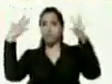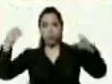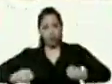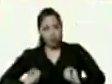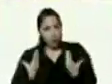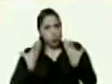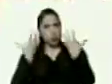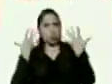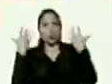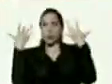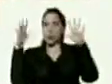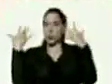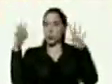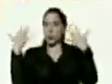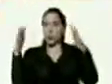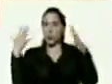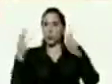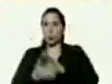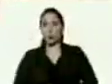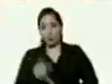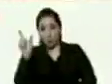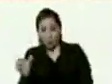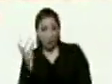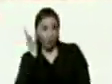Orangelis Trillo